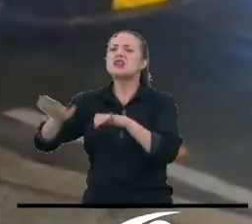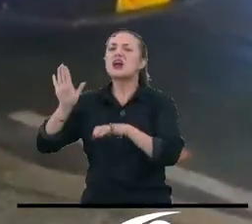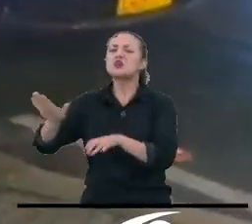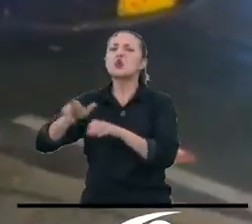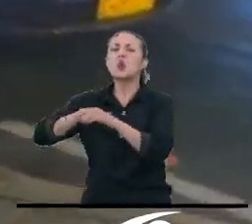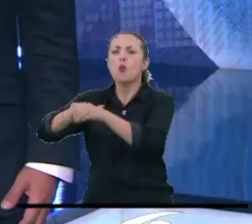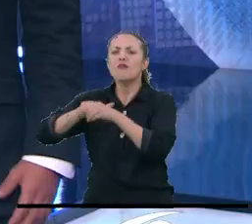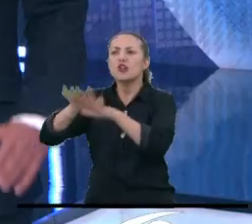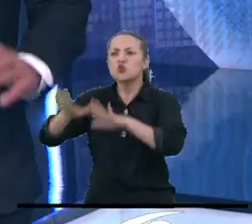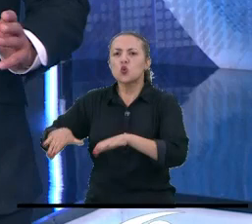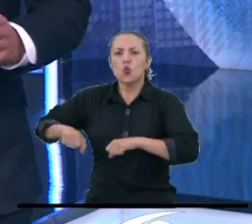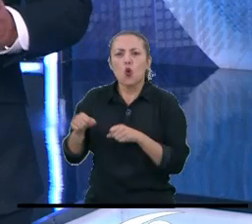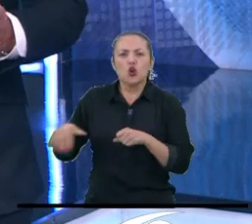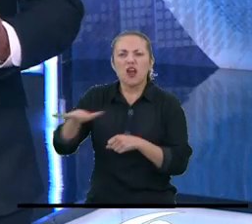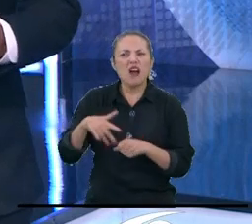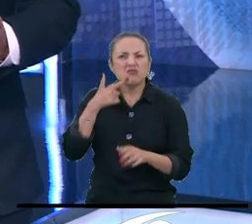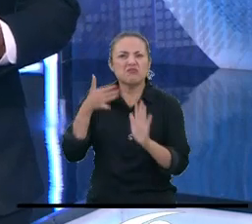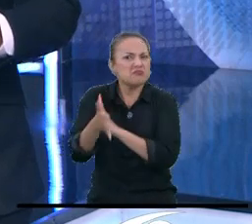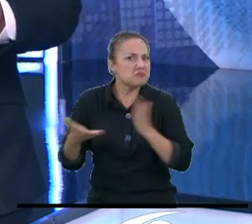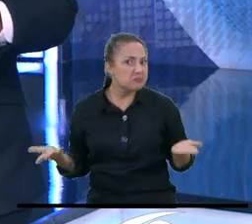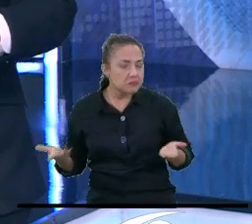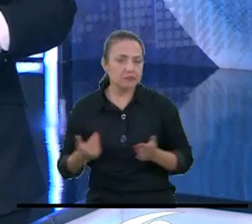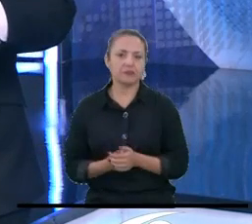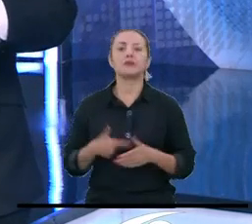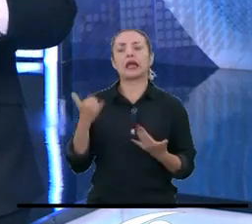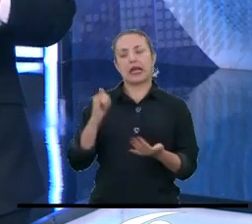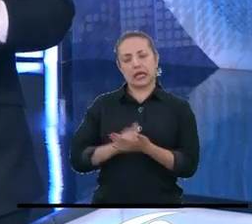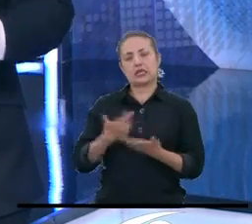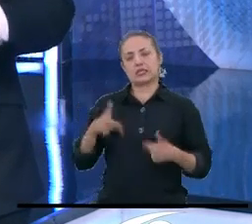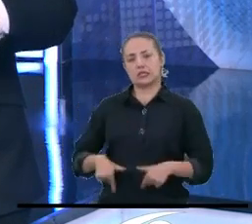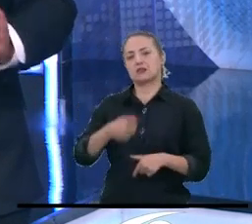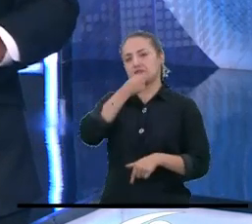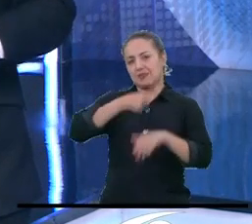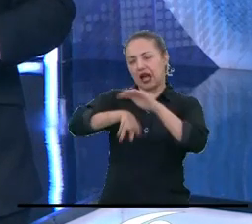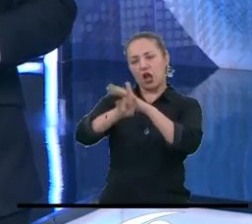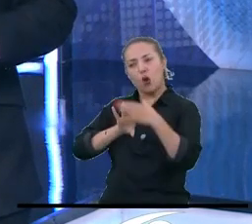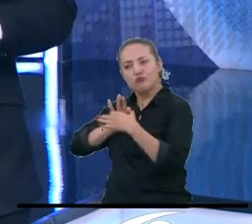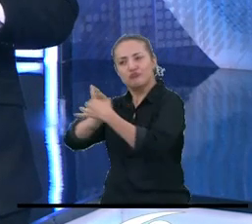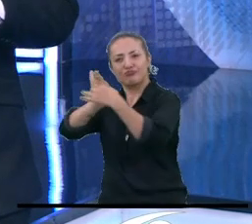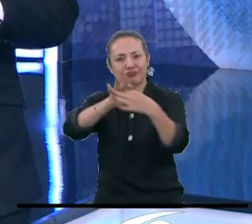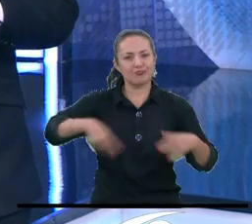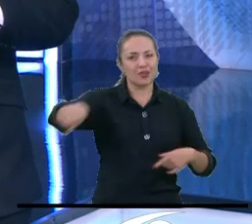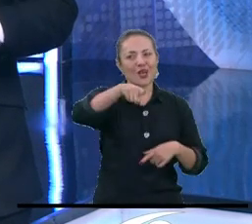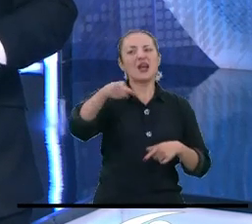de Movilidad. Ya lo ven en Noticias Caracol, estamos de su lado porque el periodista es usted y nosotros, su canal.